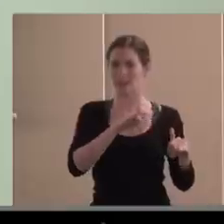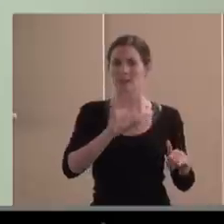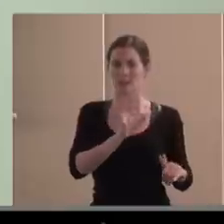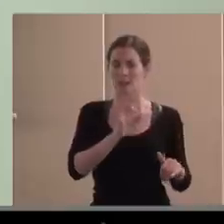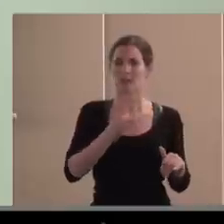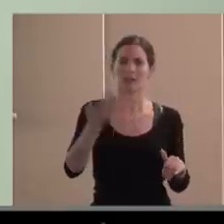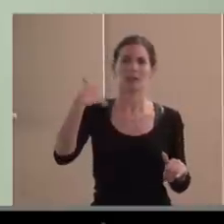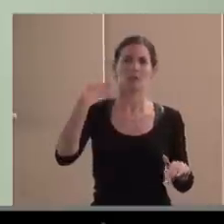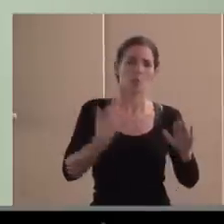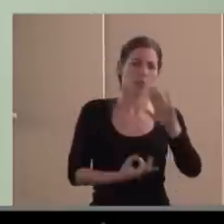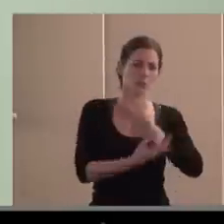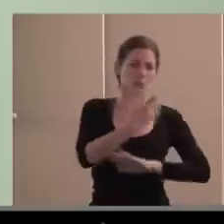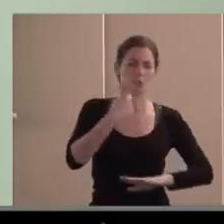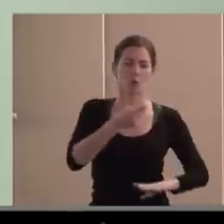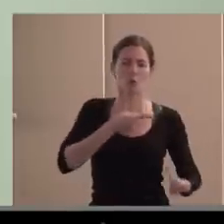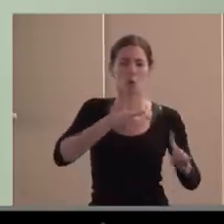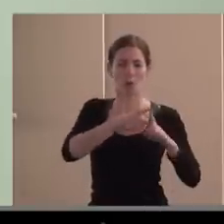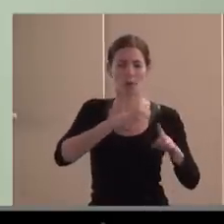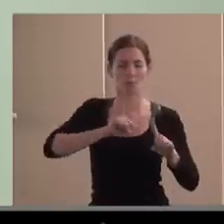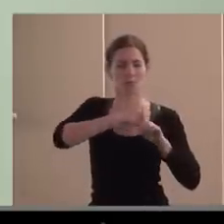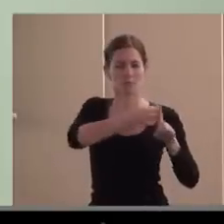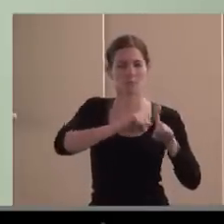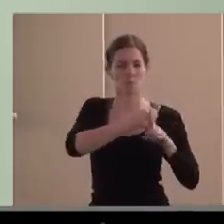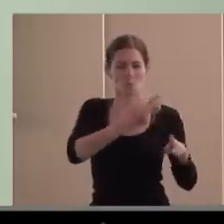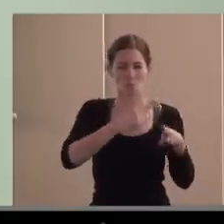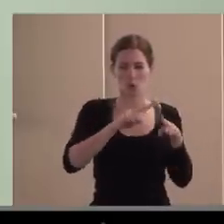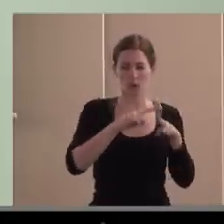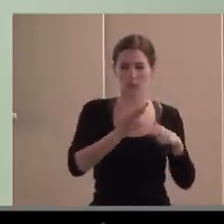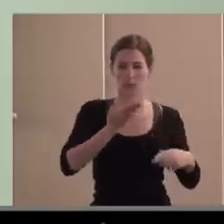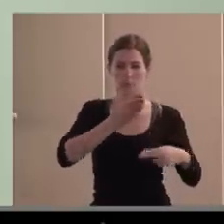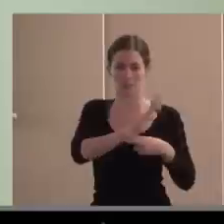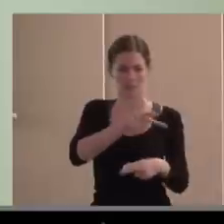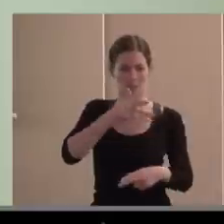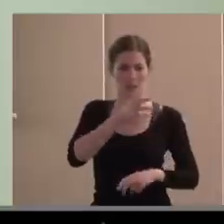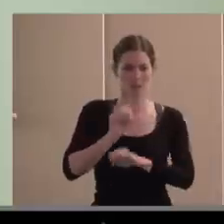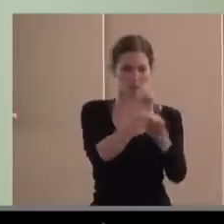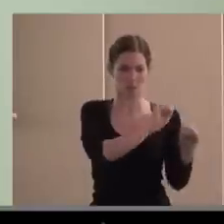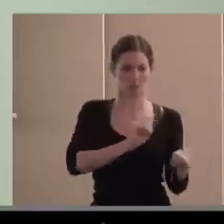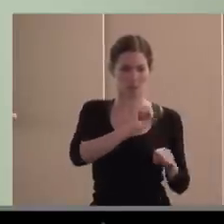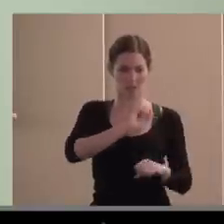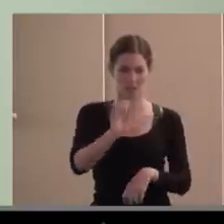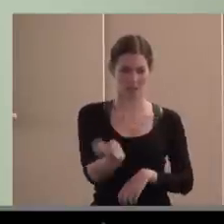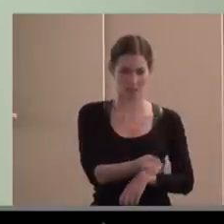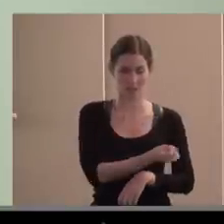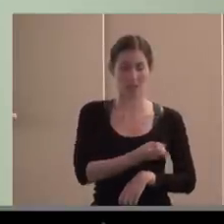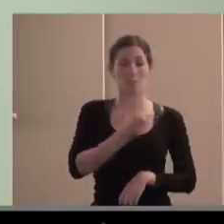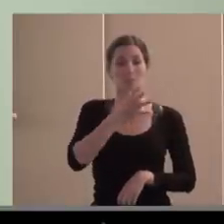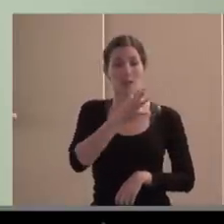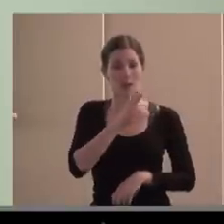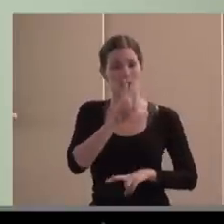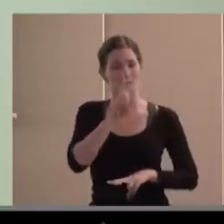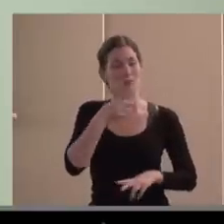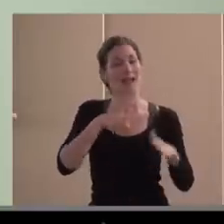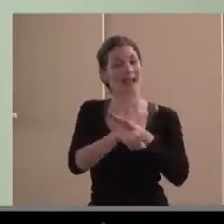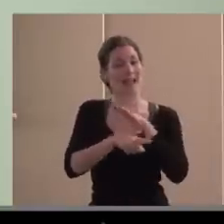de acción política, de acción representativa, de defensa de derechos, hemos añadido, e incluso casi tiene más peso, el elemento gestor, el